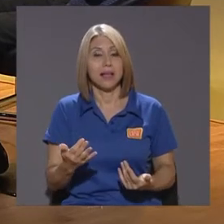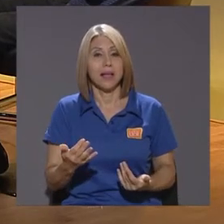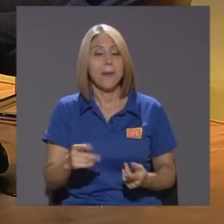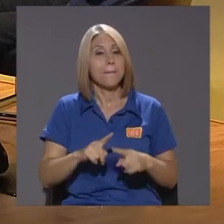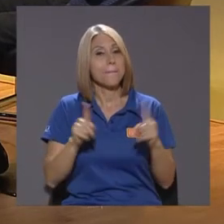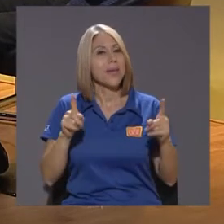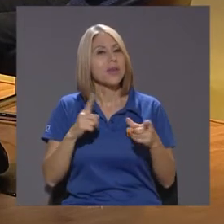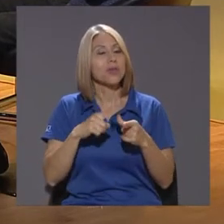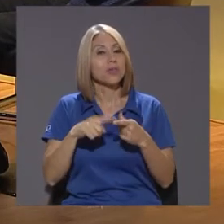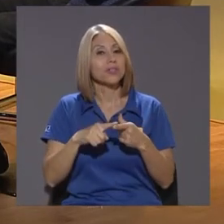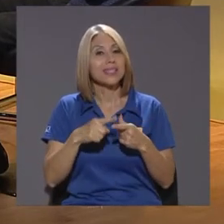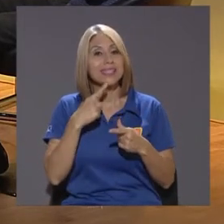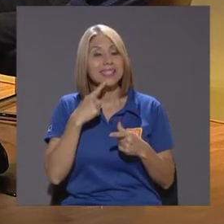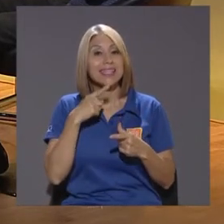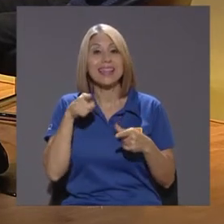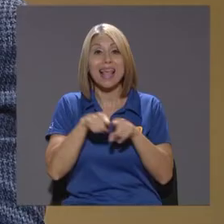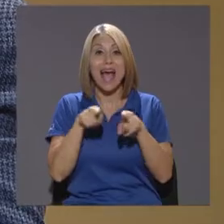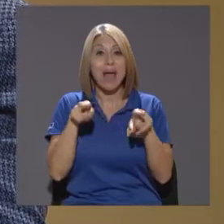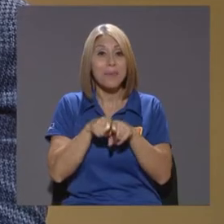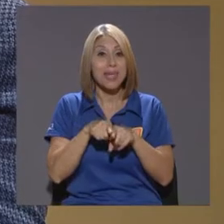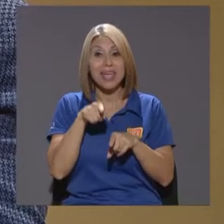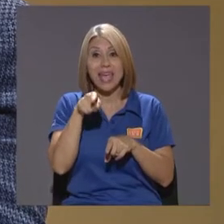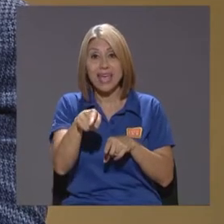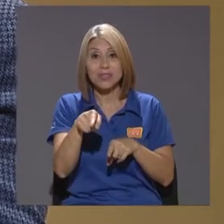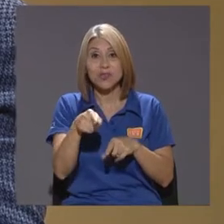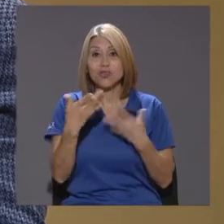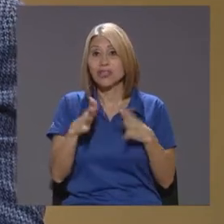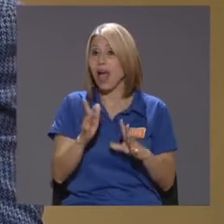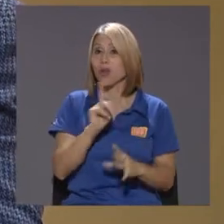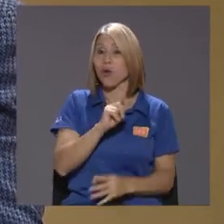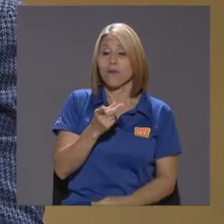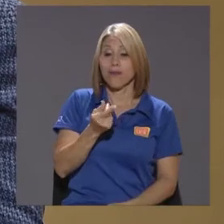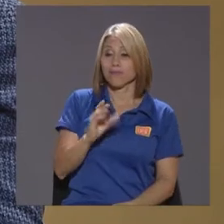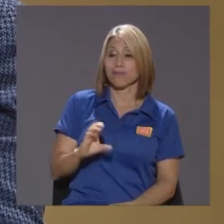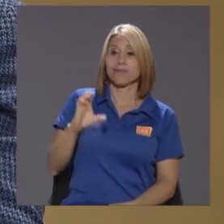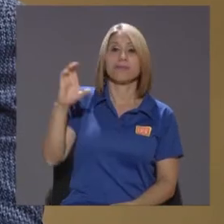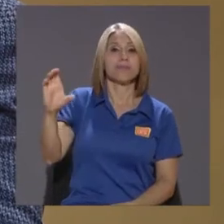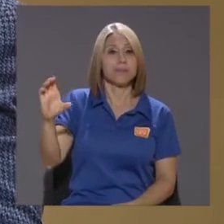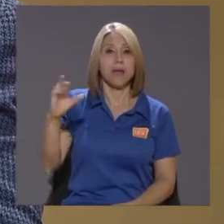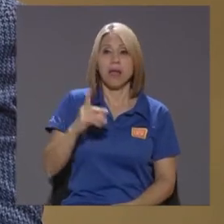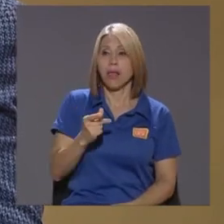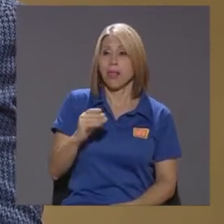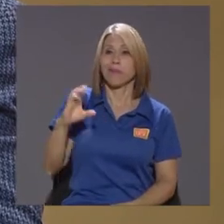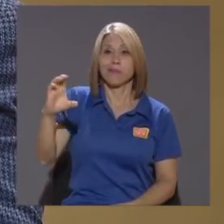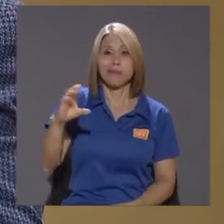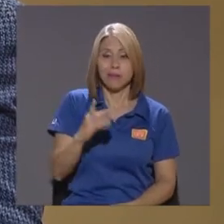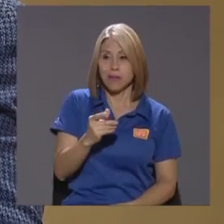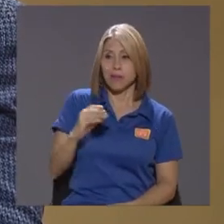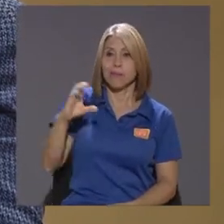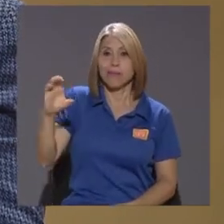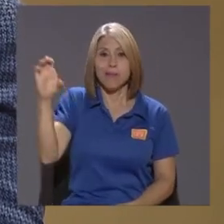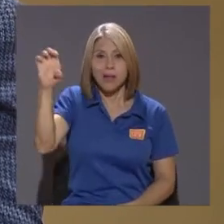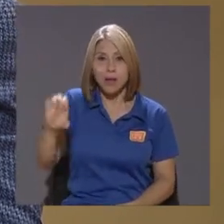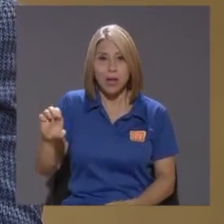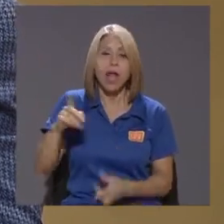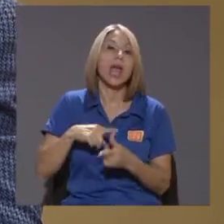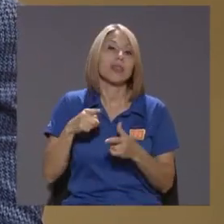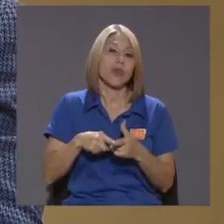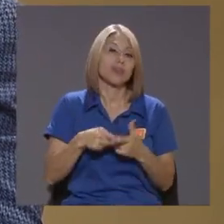Pero entonces Que también Ese iba A ser Un ahorro Para Las finanzas Este Del Erario